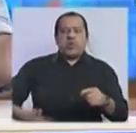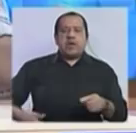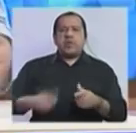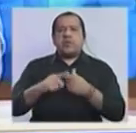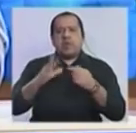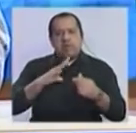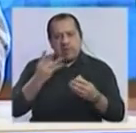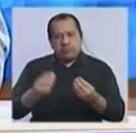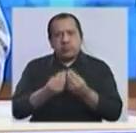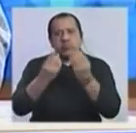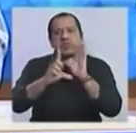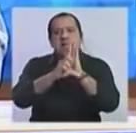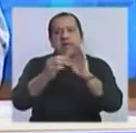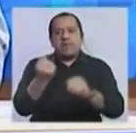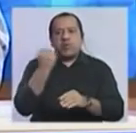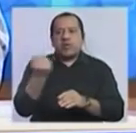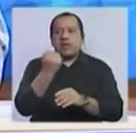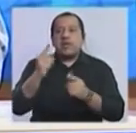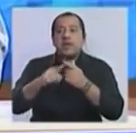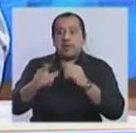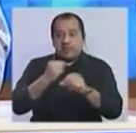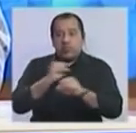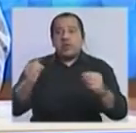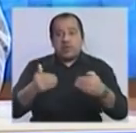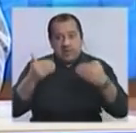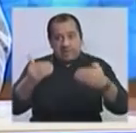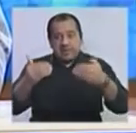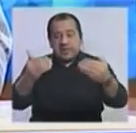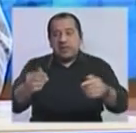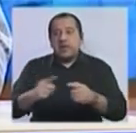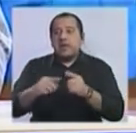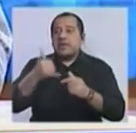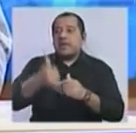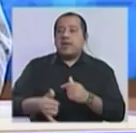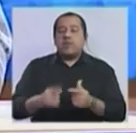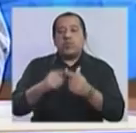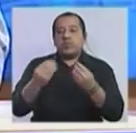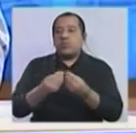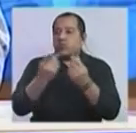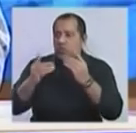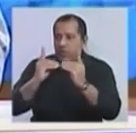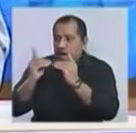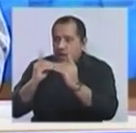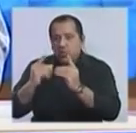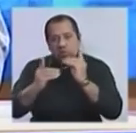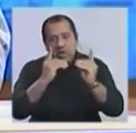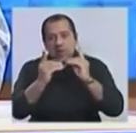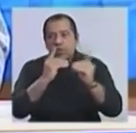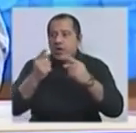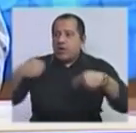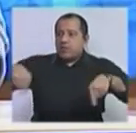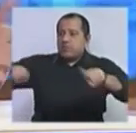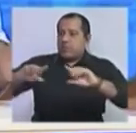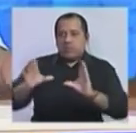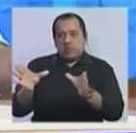leyes importantes que se llevaron adelante, teníamos mucho diálogo e interacción con las bancadas.